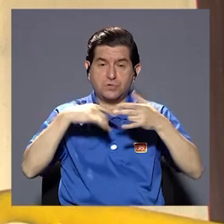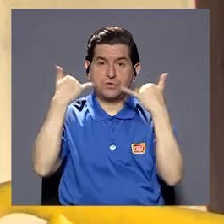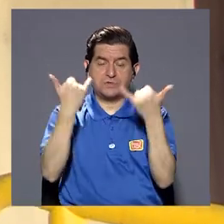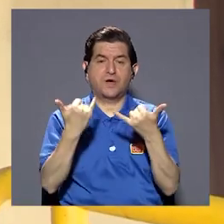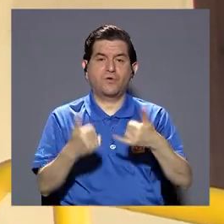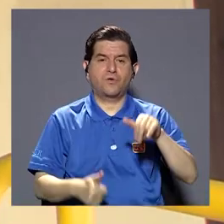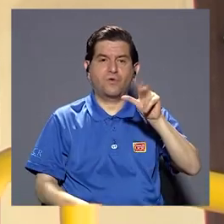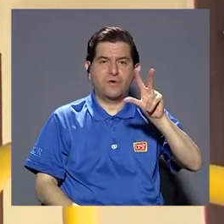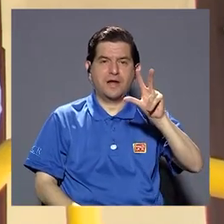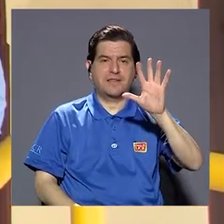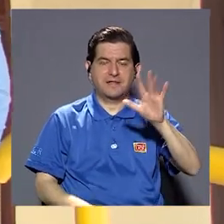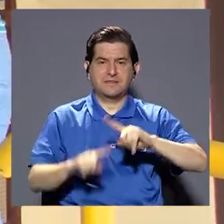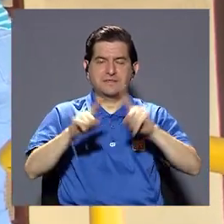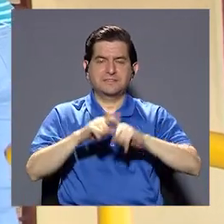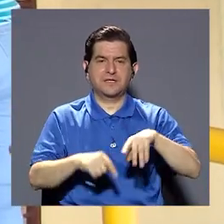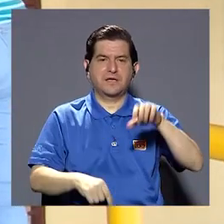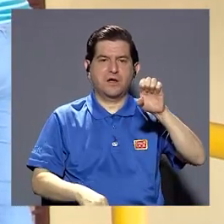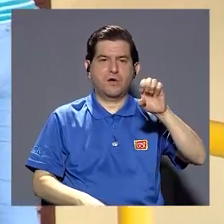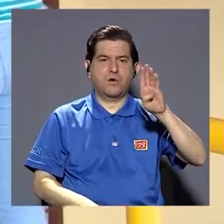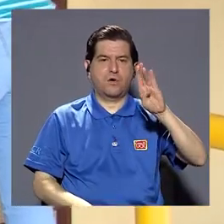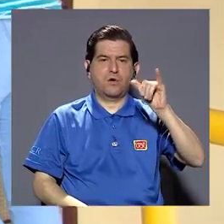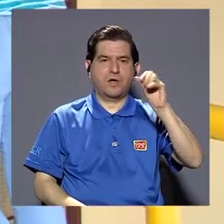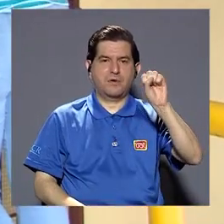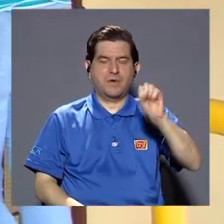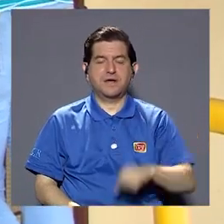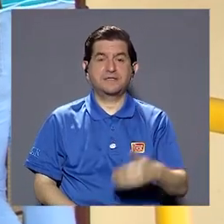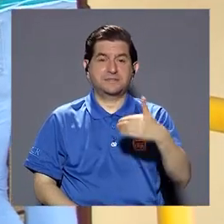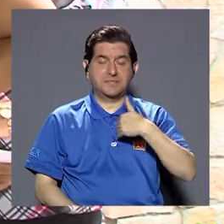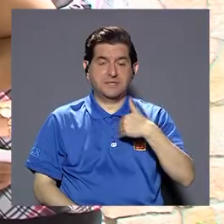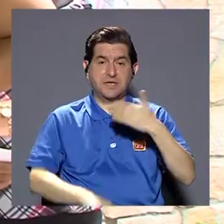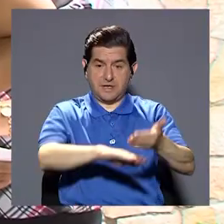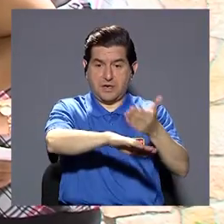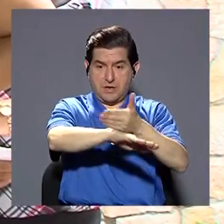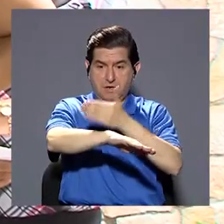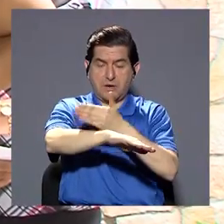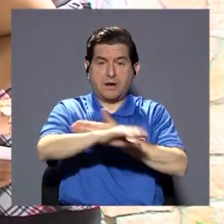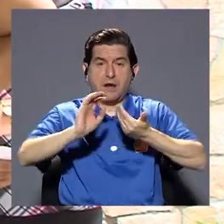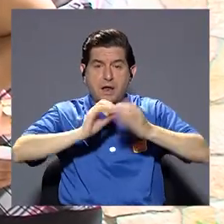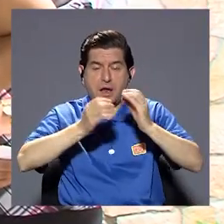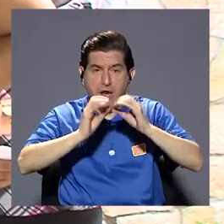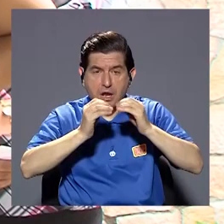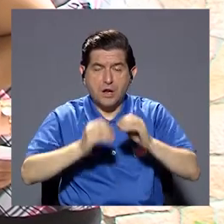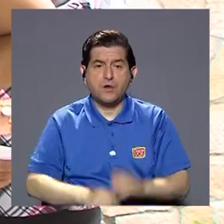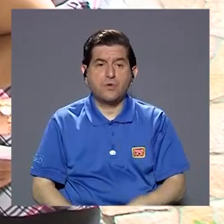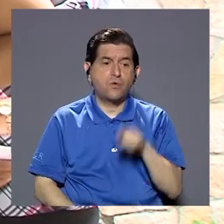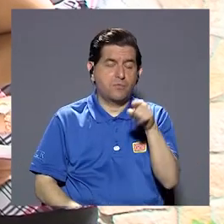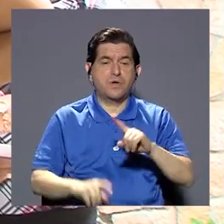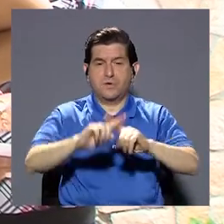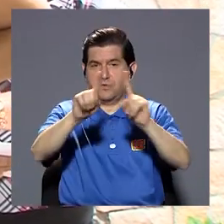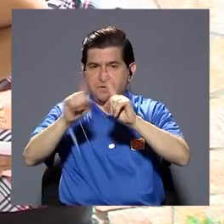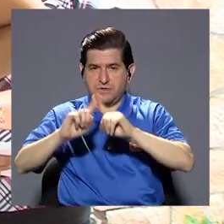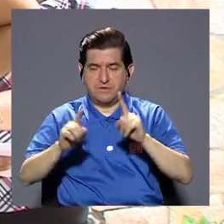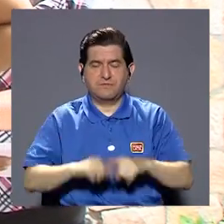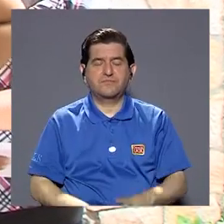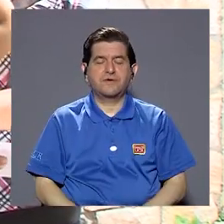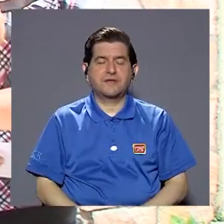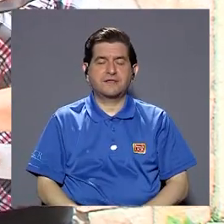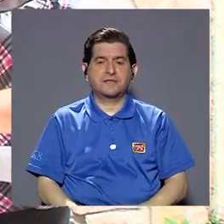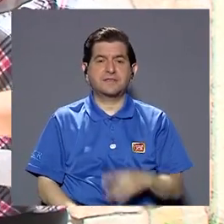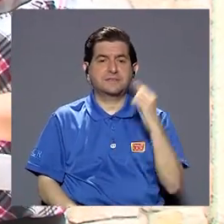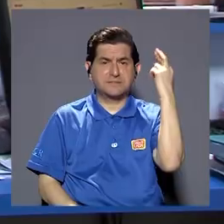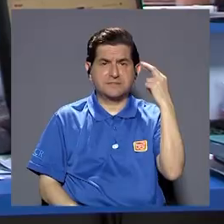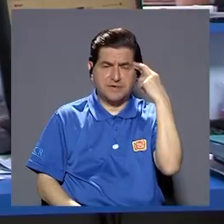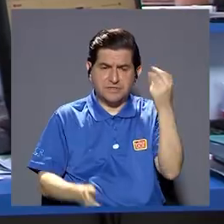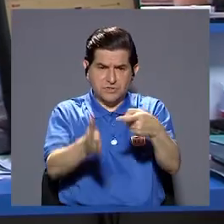administramos ahorita 35 evais verdad y estamos en miras de tener un crecimiento en la cantidad del número de evais precisamente